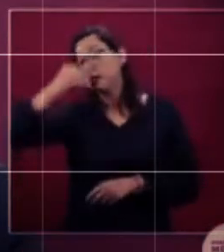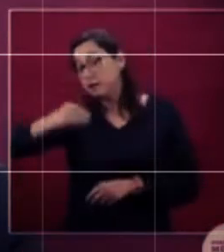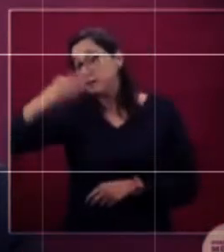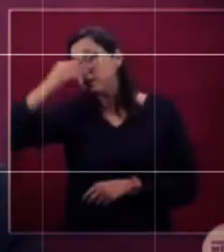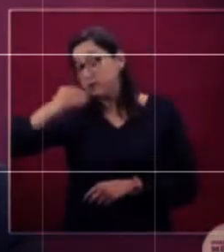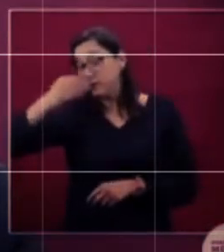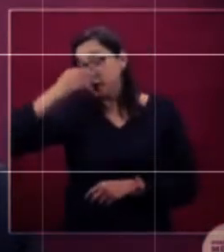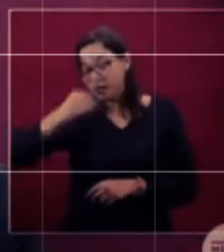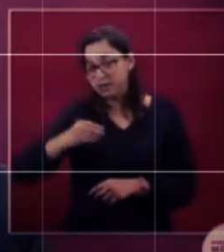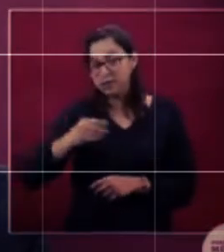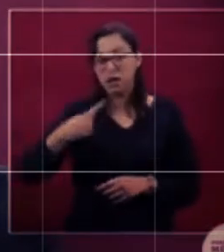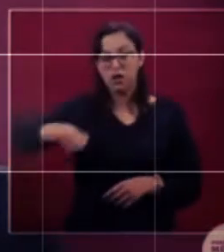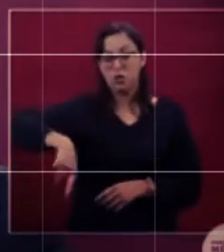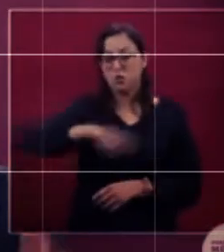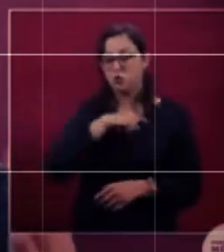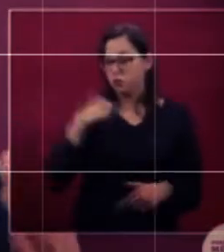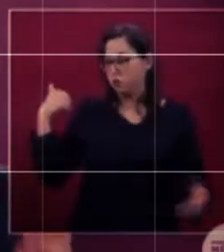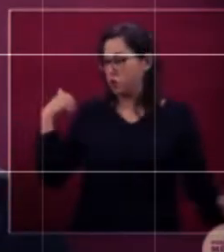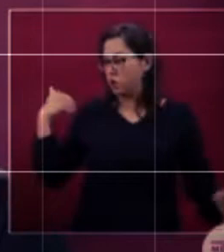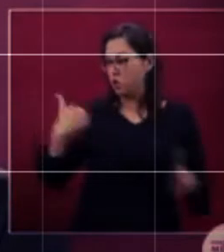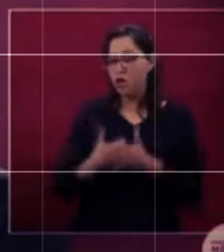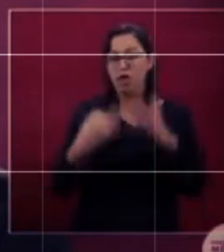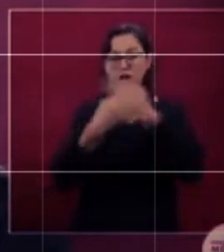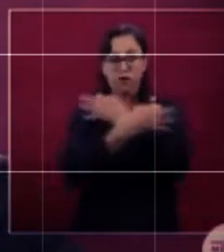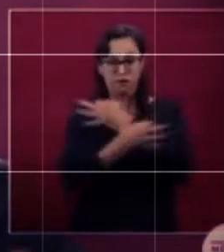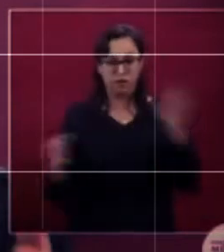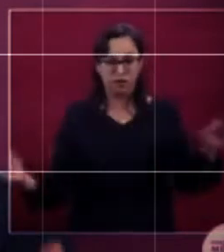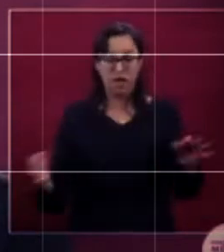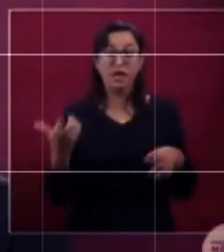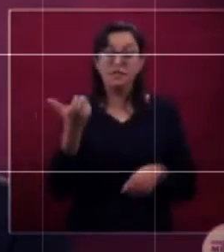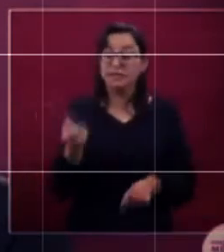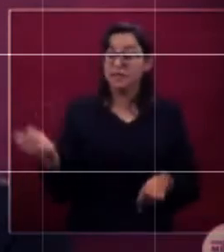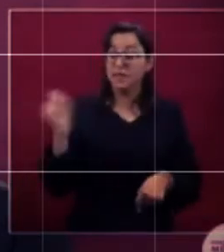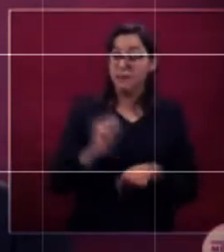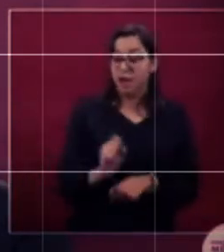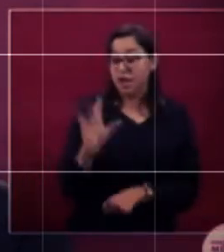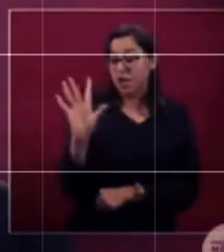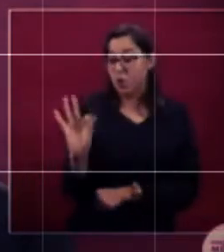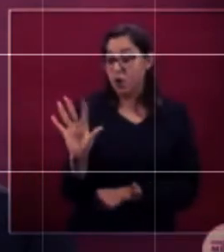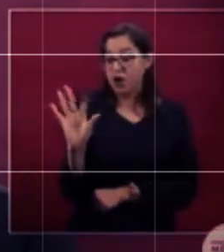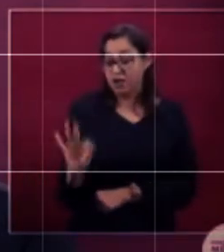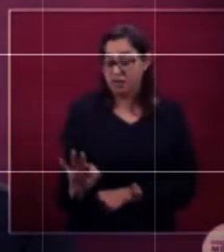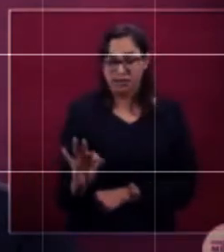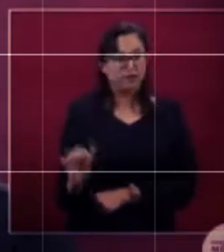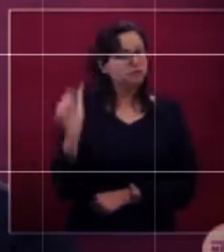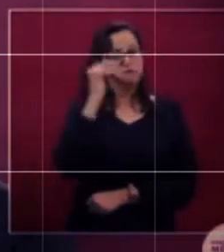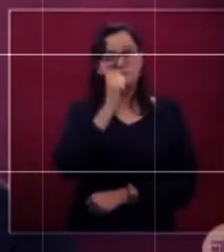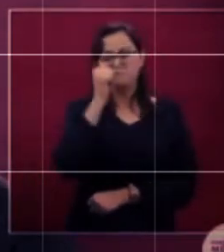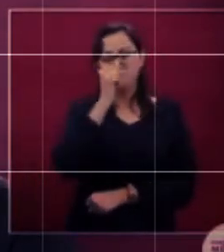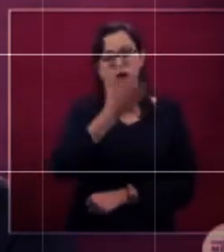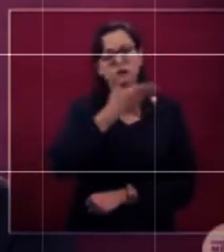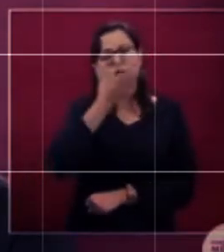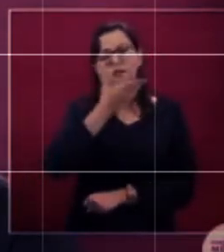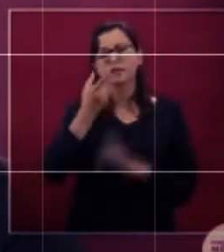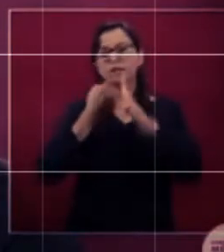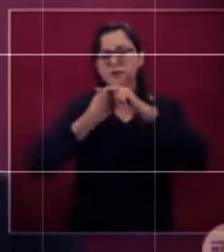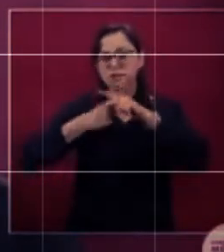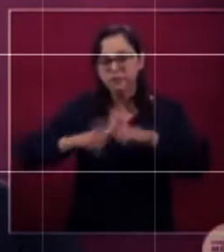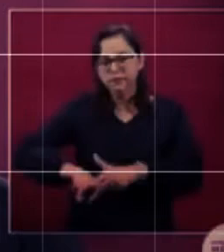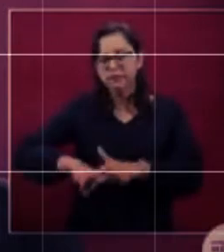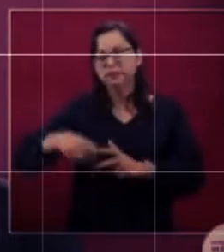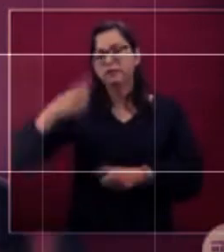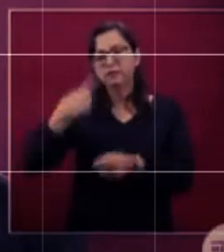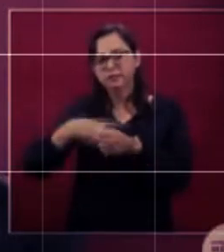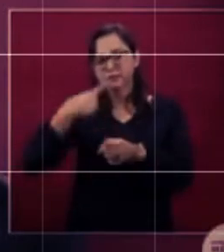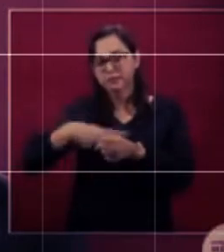a partir de la semana 40 del año, es decir, ahora mismo, estamos por iniciar la temporada de influenza. Desde luego